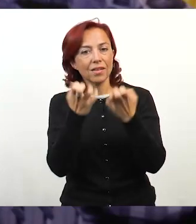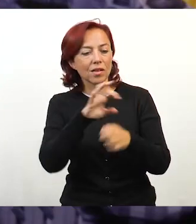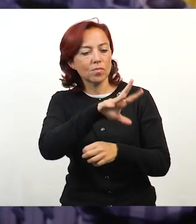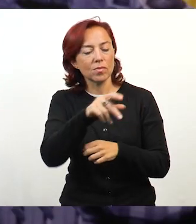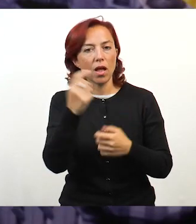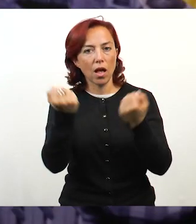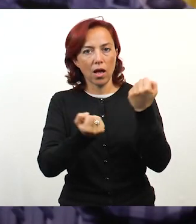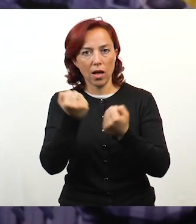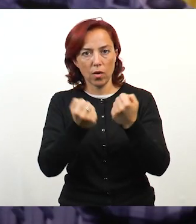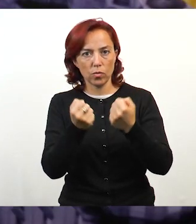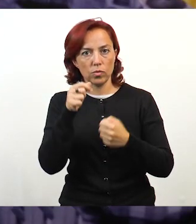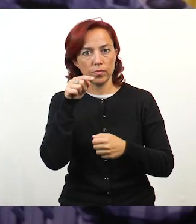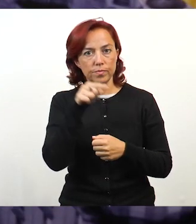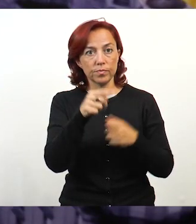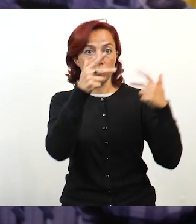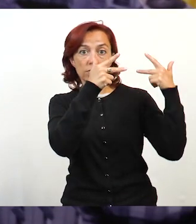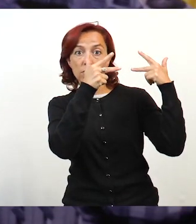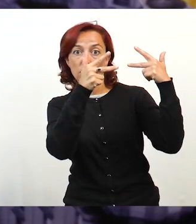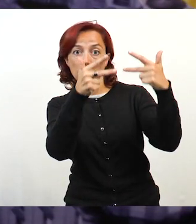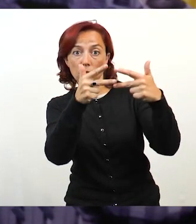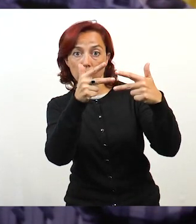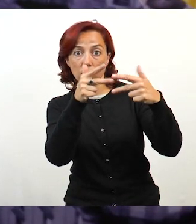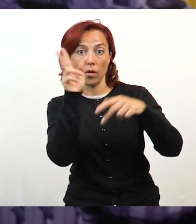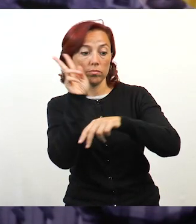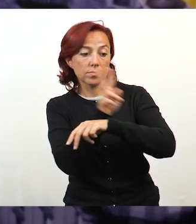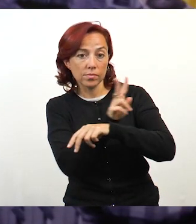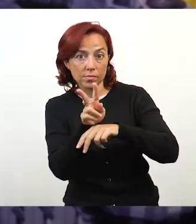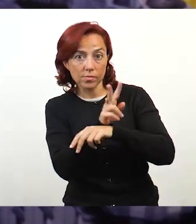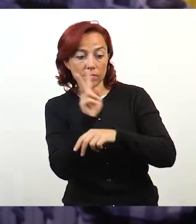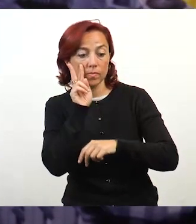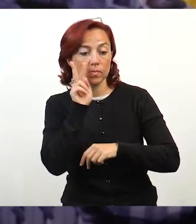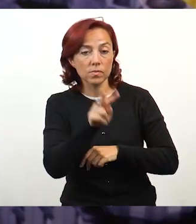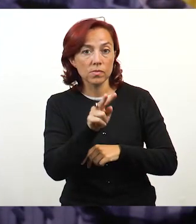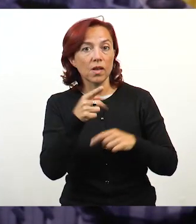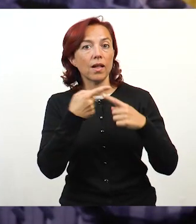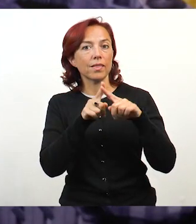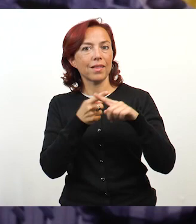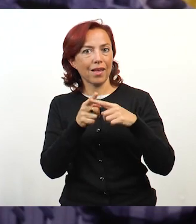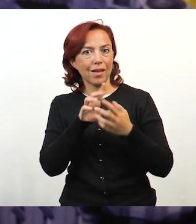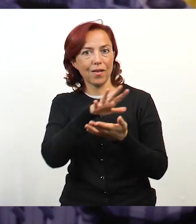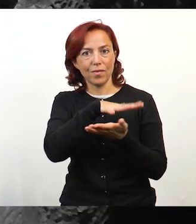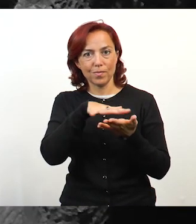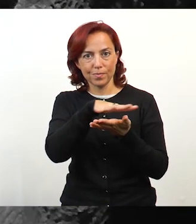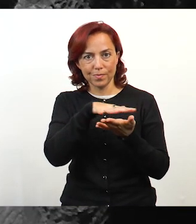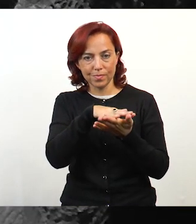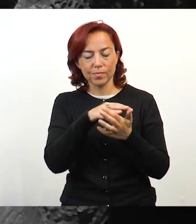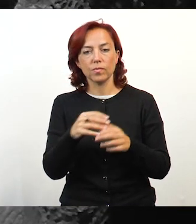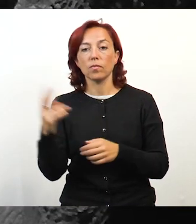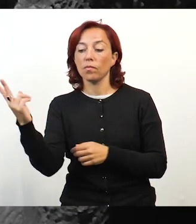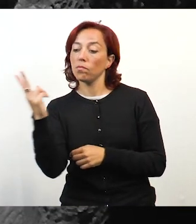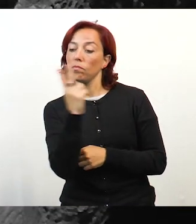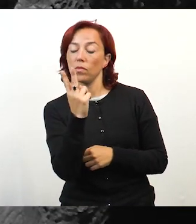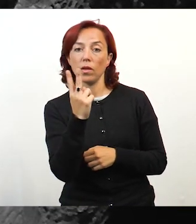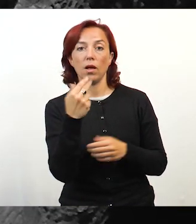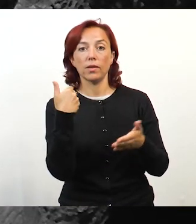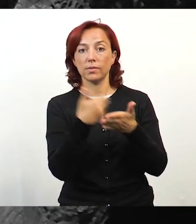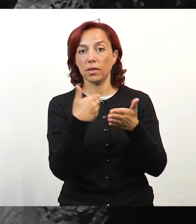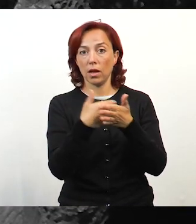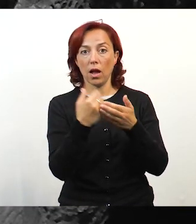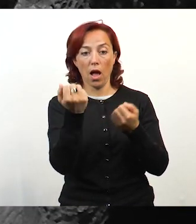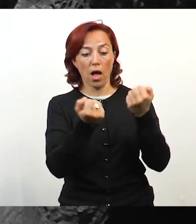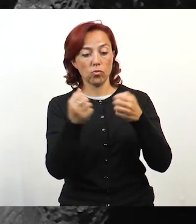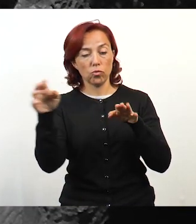intentando hurtar un vehículo. El hecho quedó registrado en las cámaras de videovigilancia de La Teja. Los hombres acercaron al auto